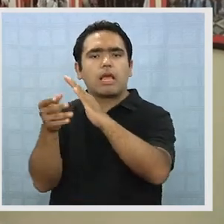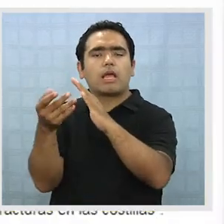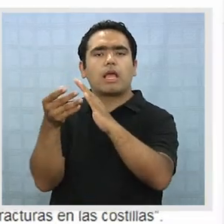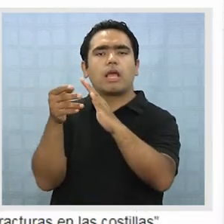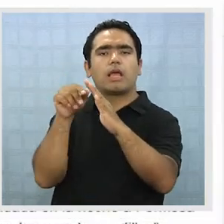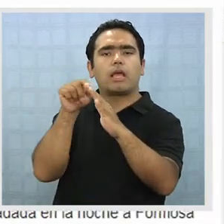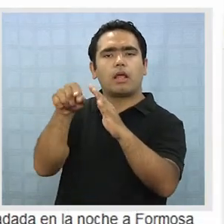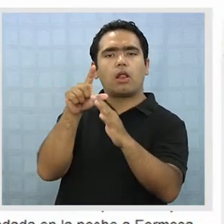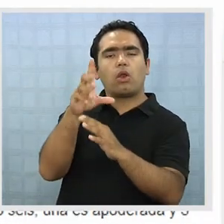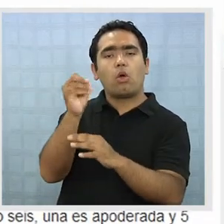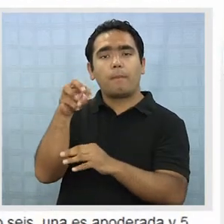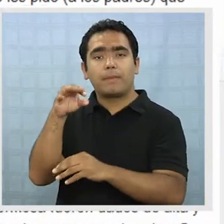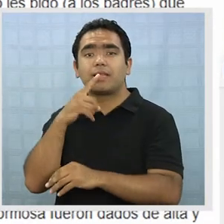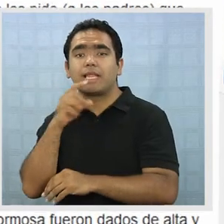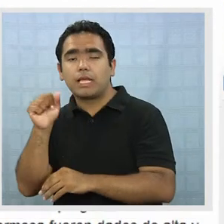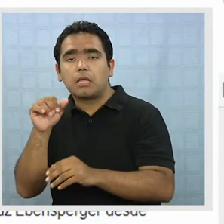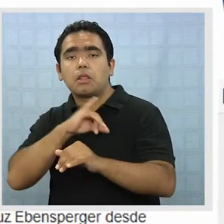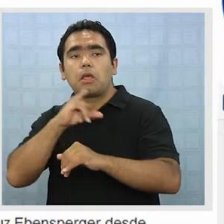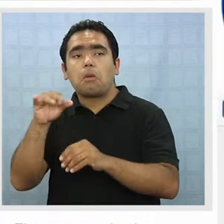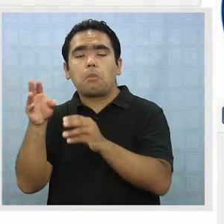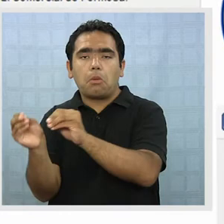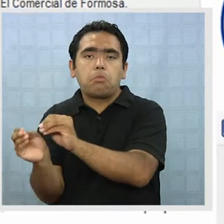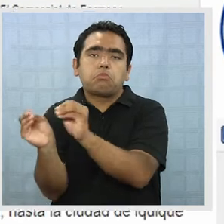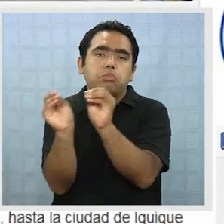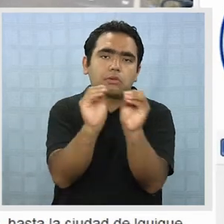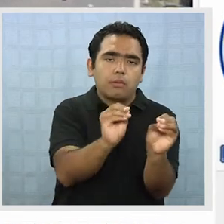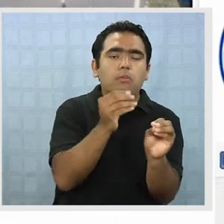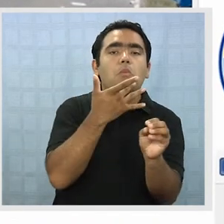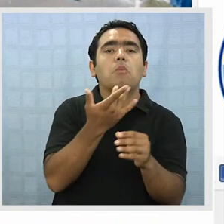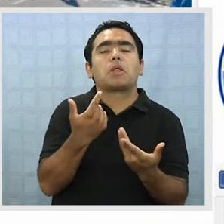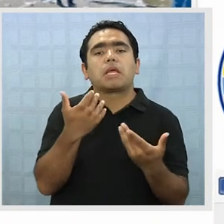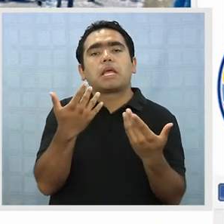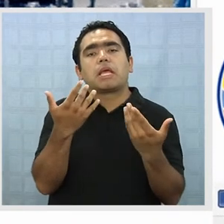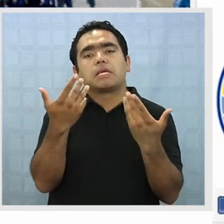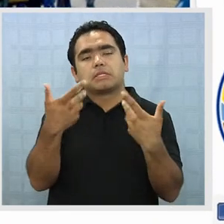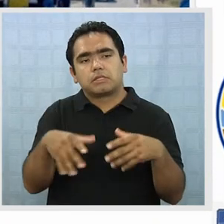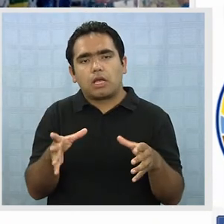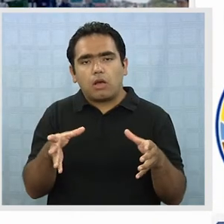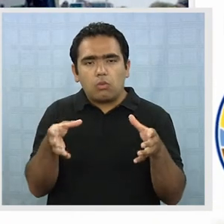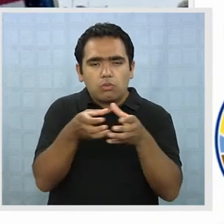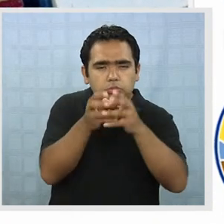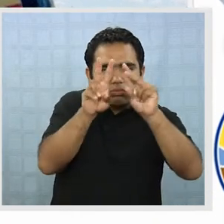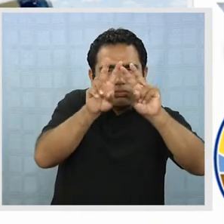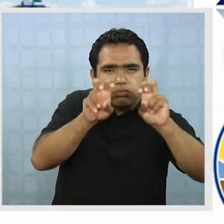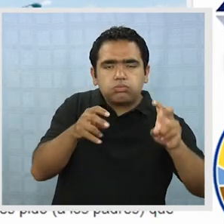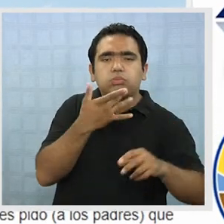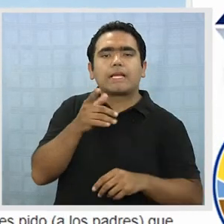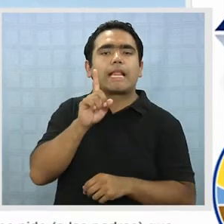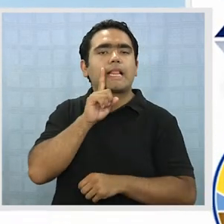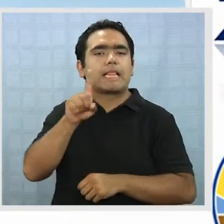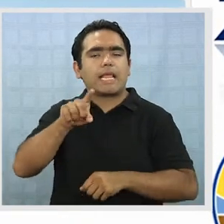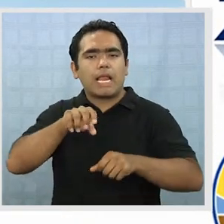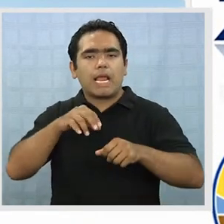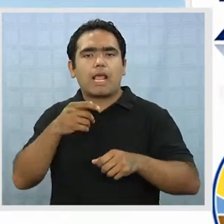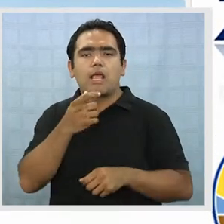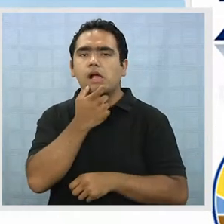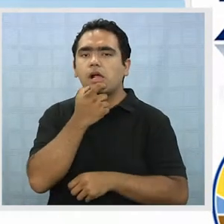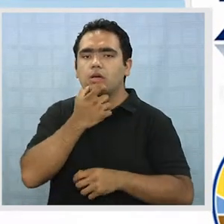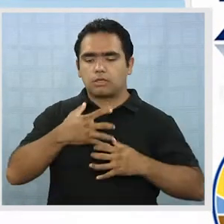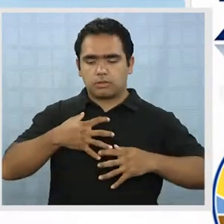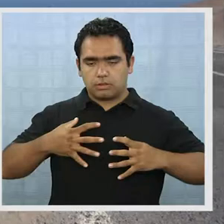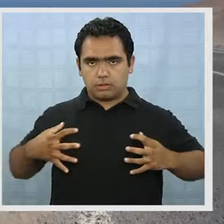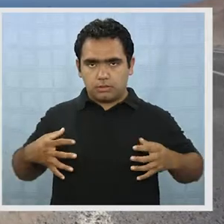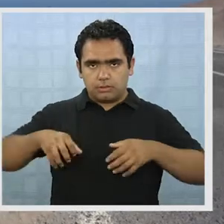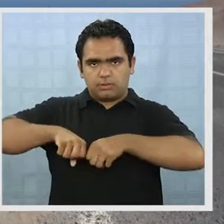y que fue trasladada en la noche a Formosa porque allá había más equipos para sacar el escáner porque ella tiene fractura en las